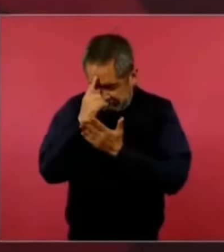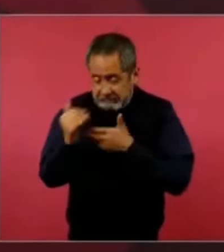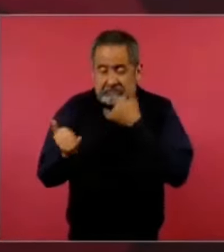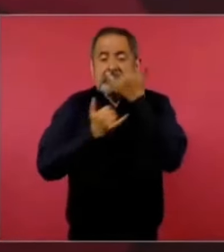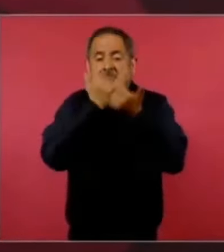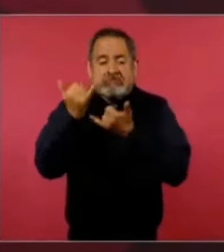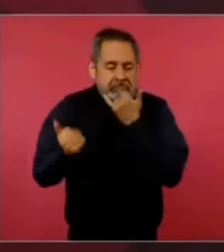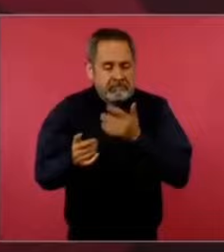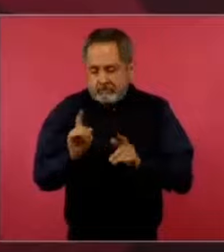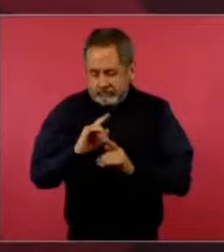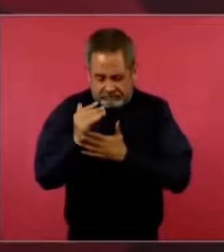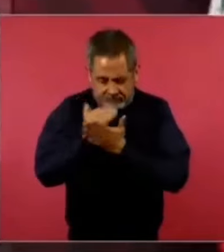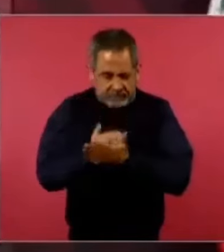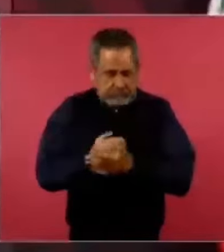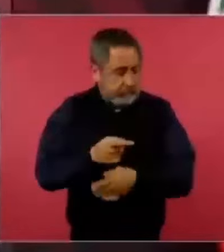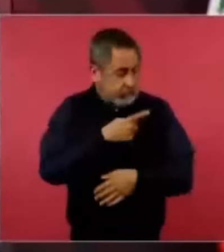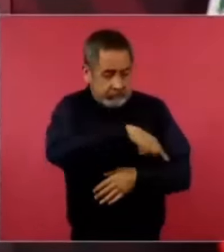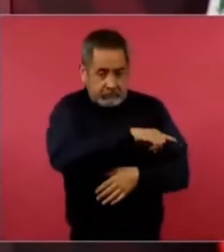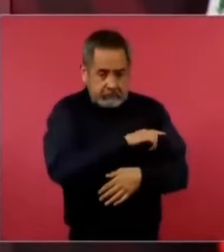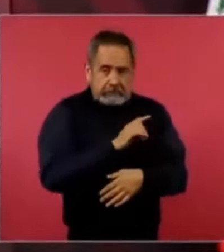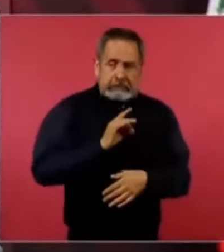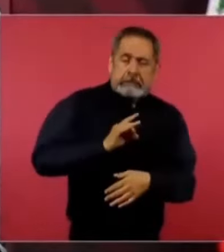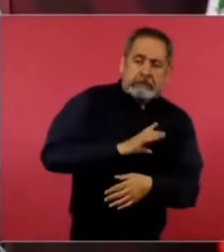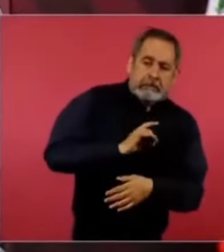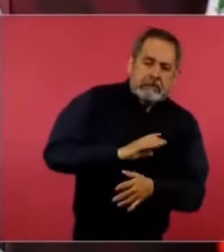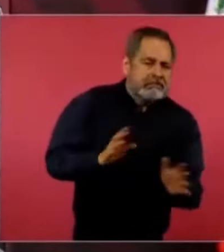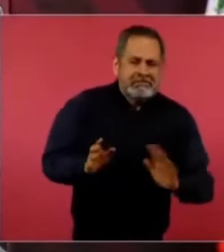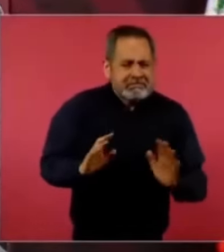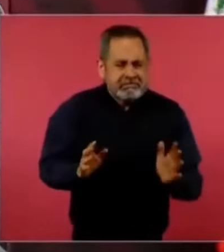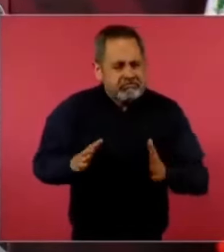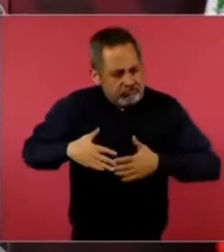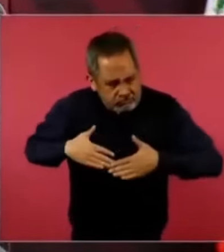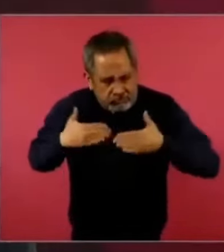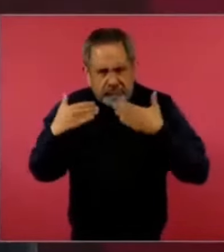No tenerle miedo al pueblo, confiar en el pueblo.